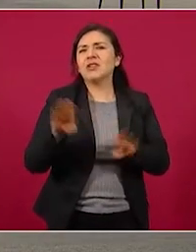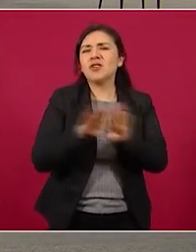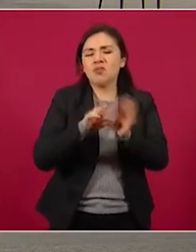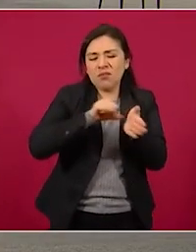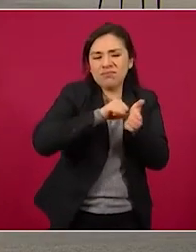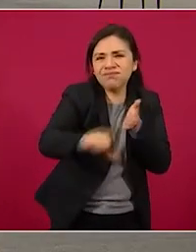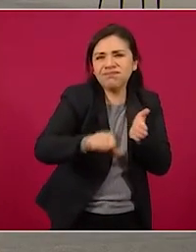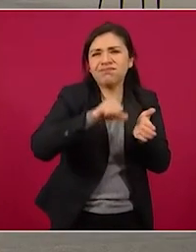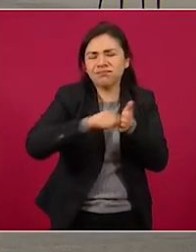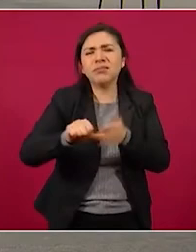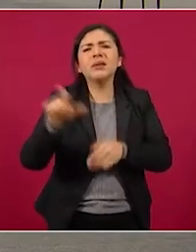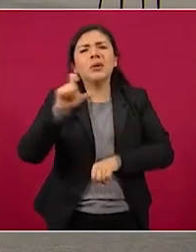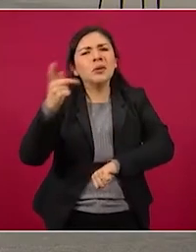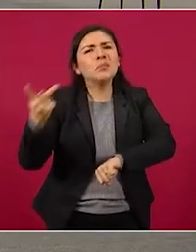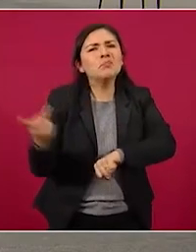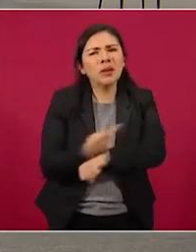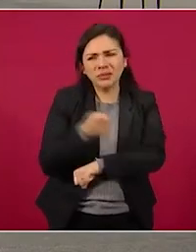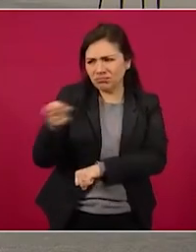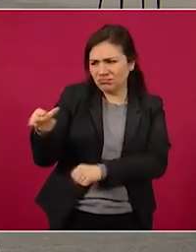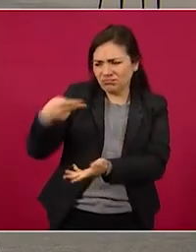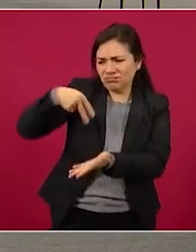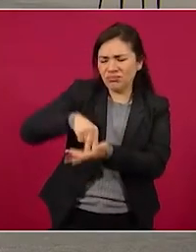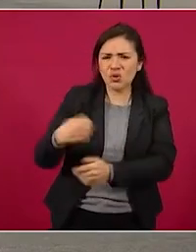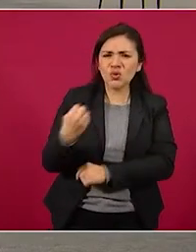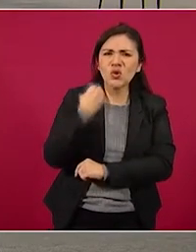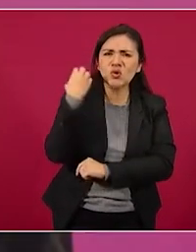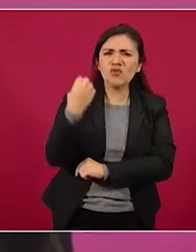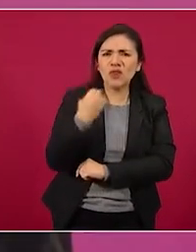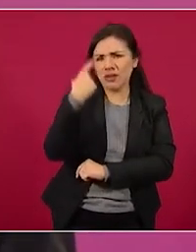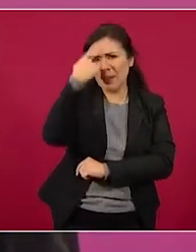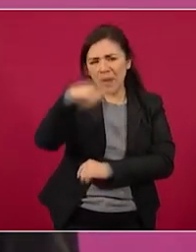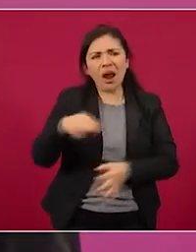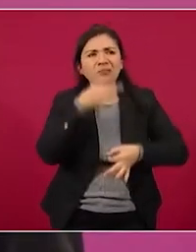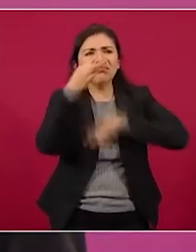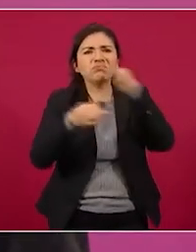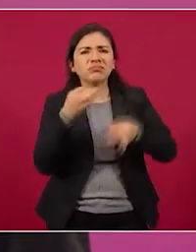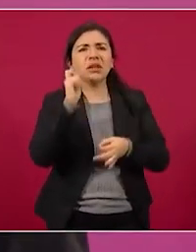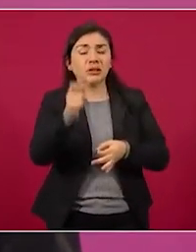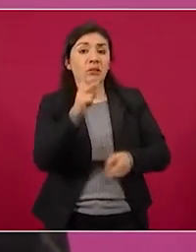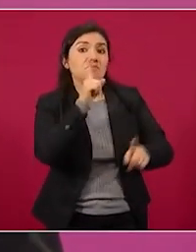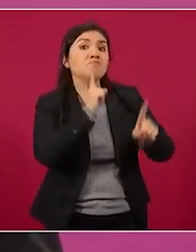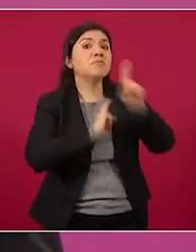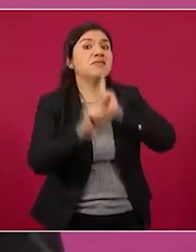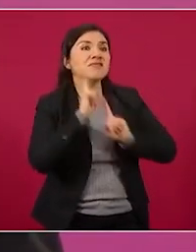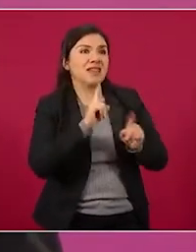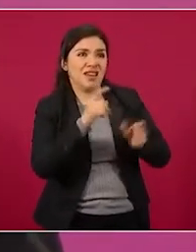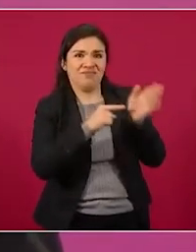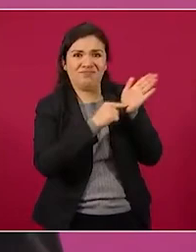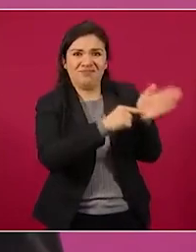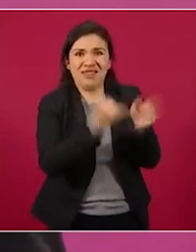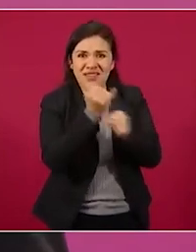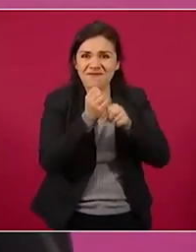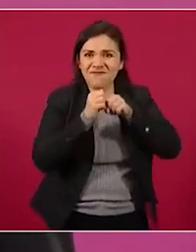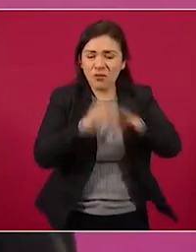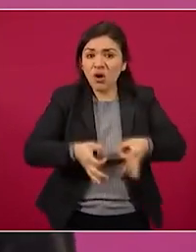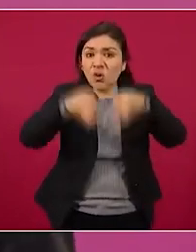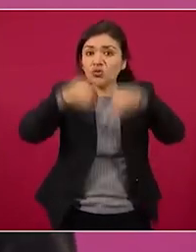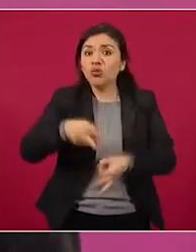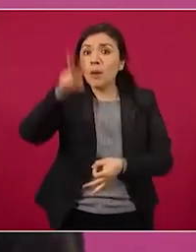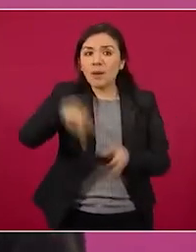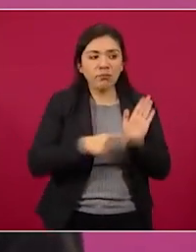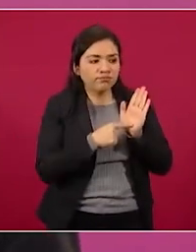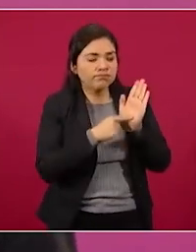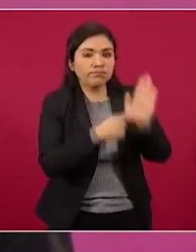conferencia donde el presidente replicó a una nota falsa, mostró la información oficial